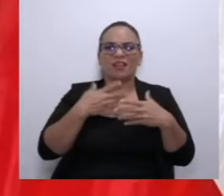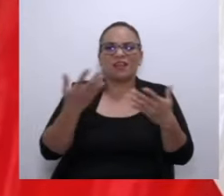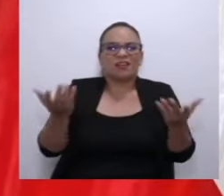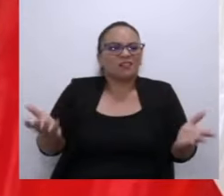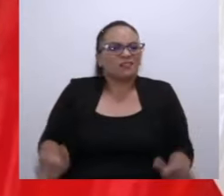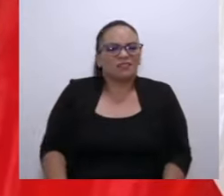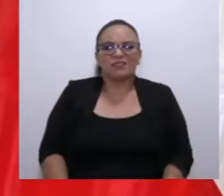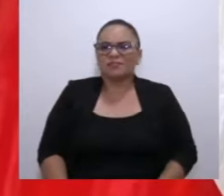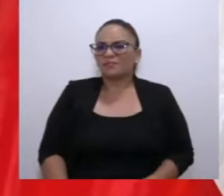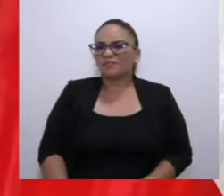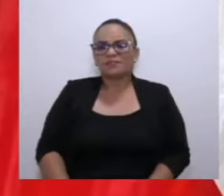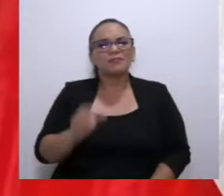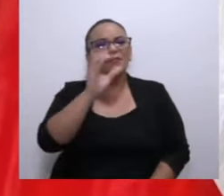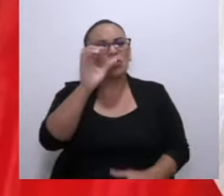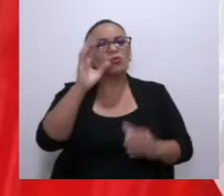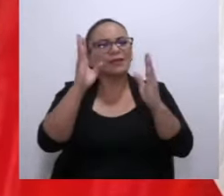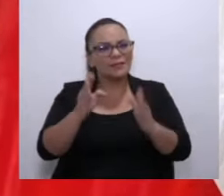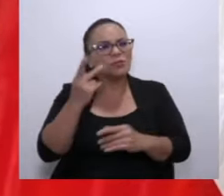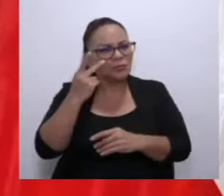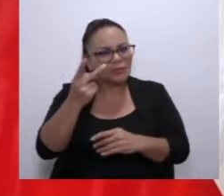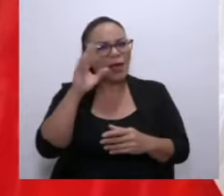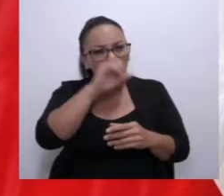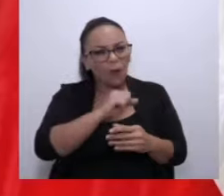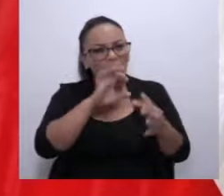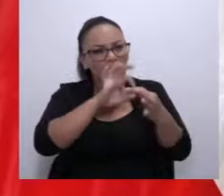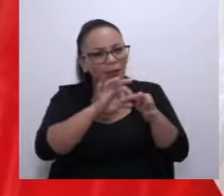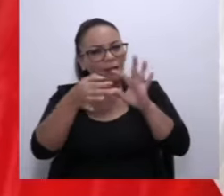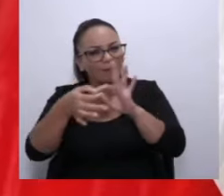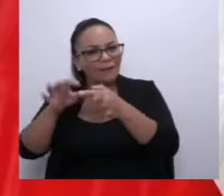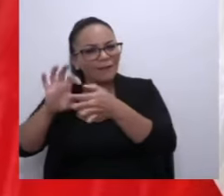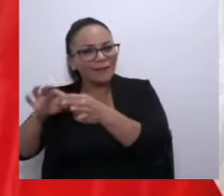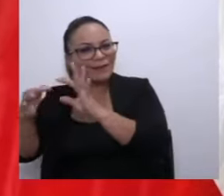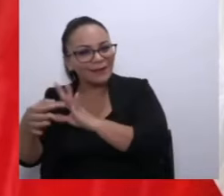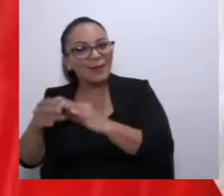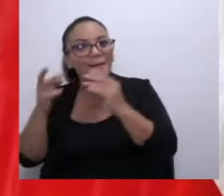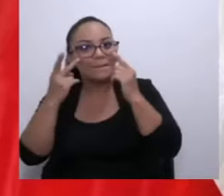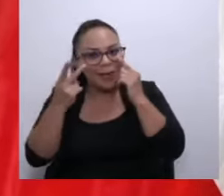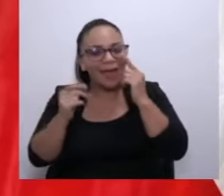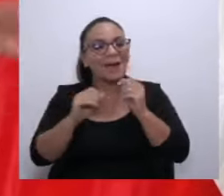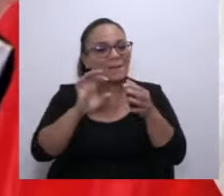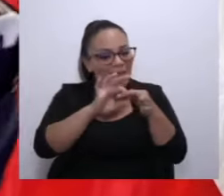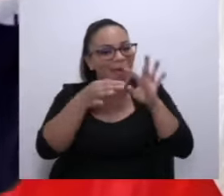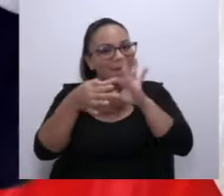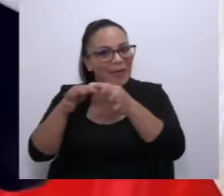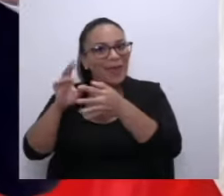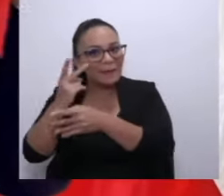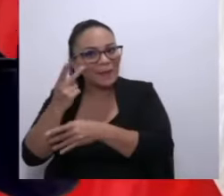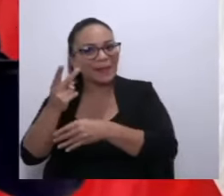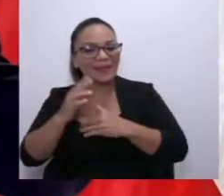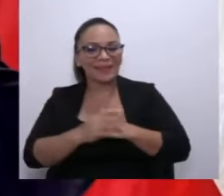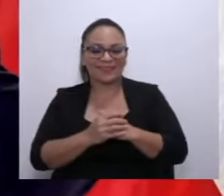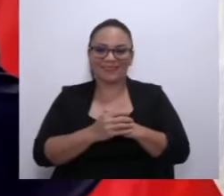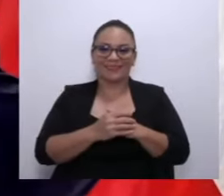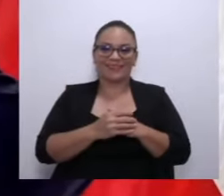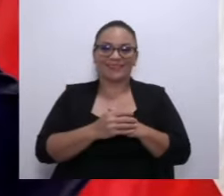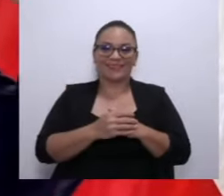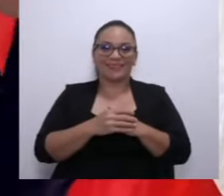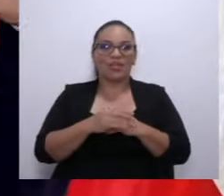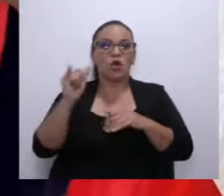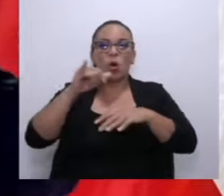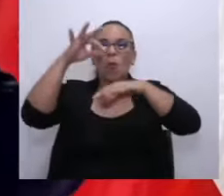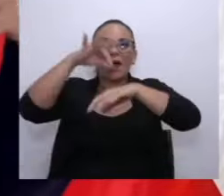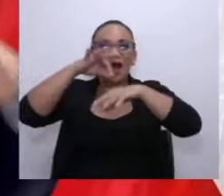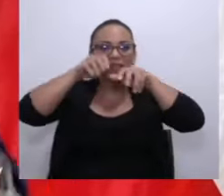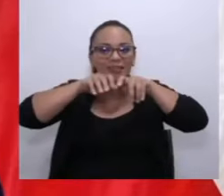Compatriotas, ven el tejido, ven las redes, las telarañas, cómo